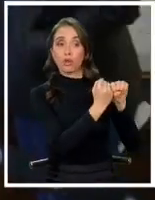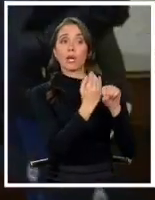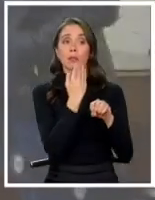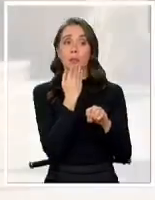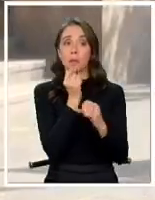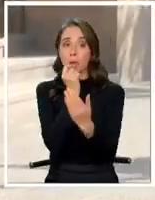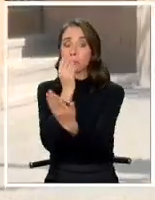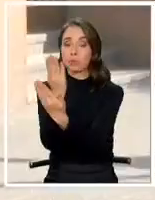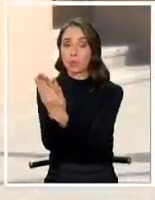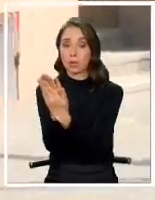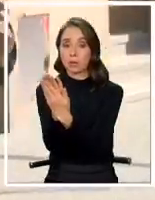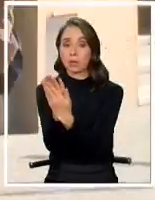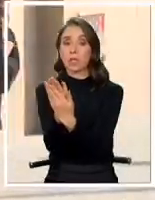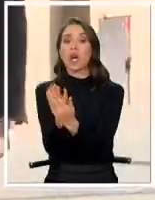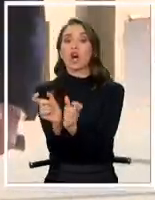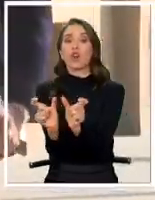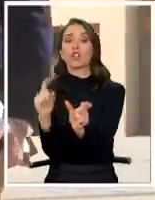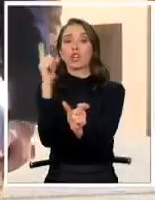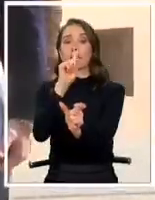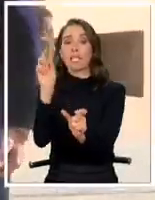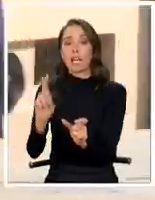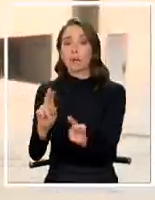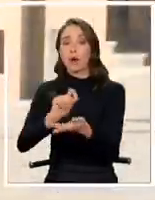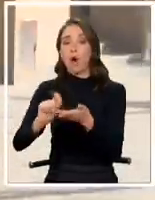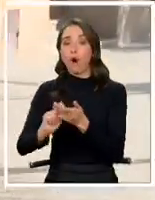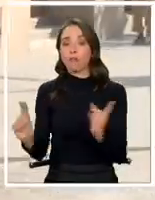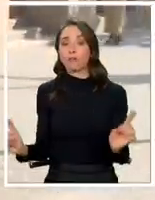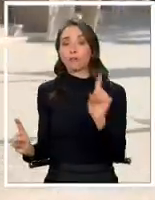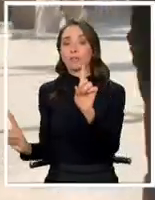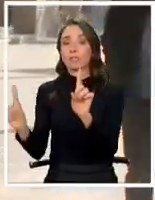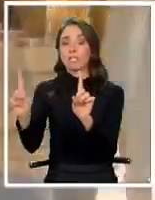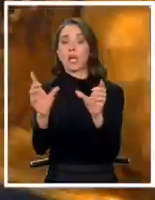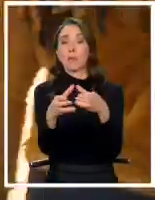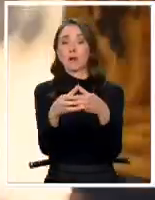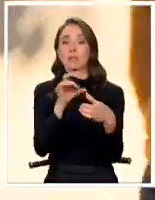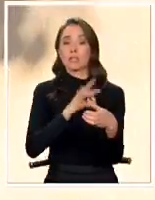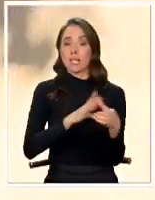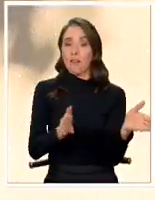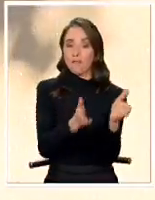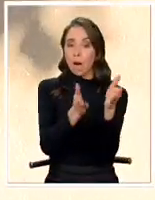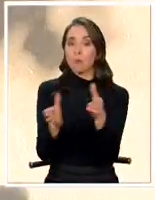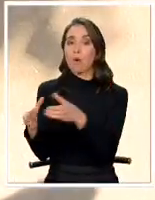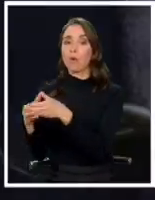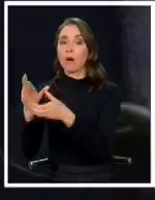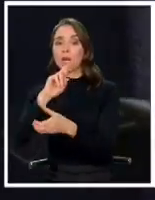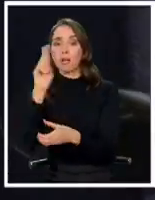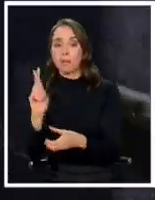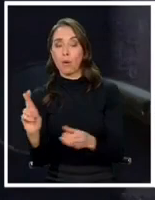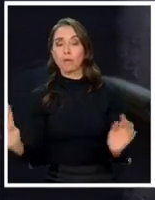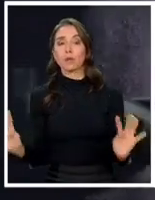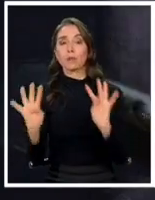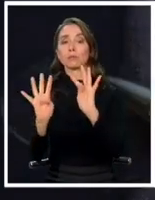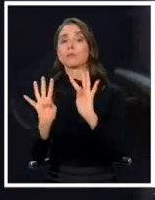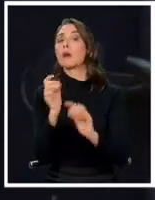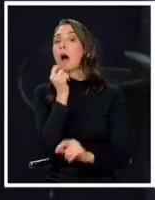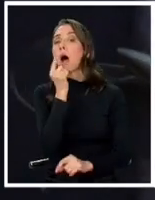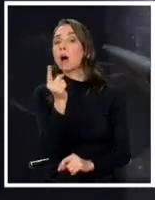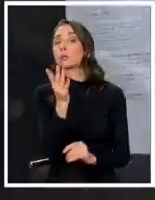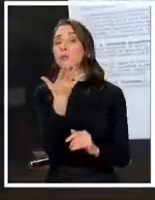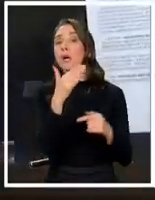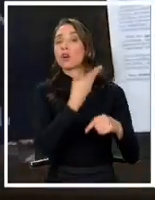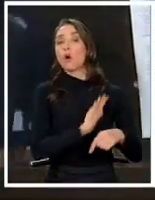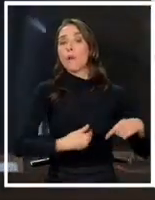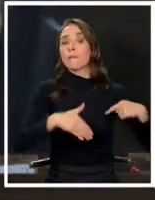acciones. Porque hasta la Contraloría llegaron por separado los partidos de Chile, Vamos y Republicanos, acusando un eventual